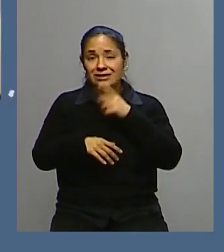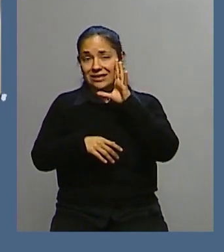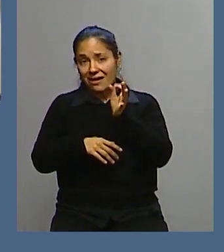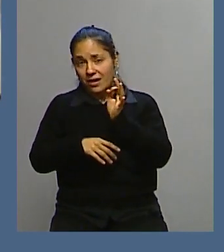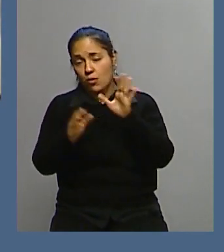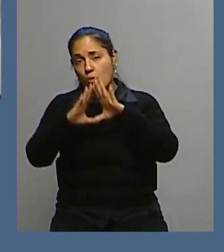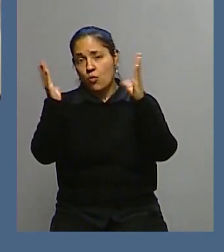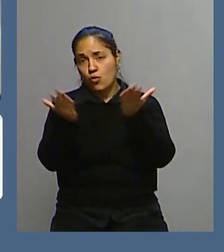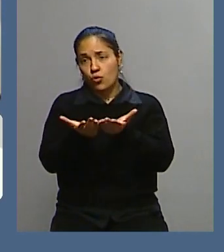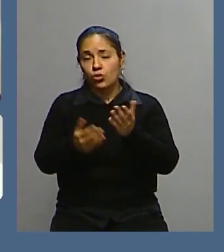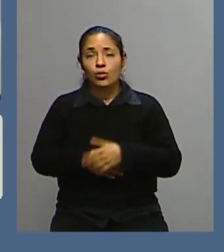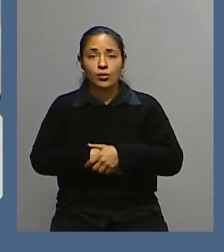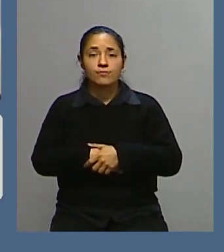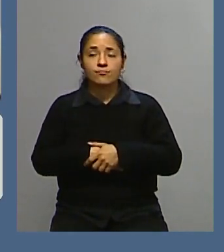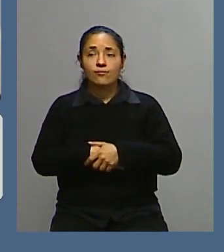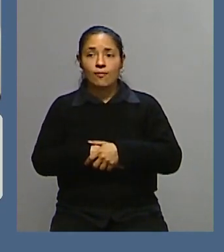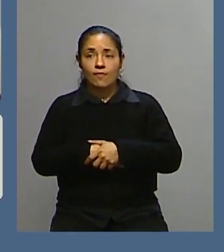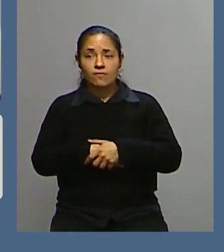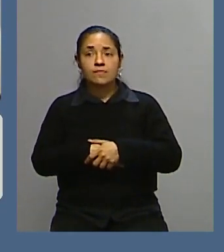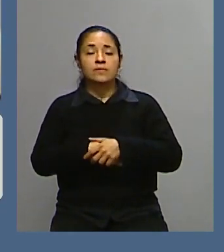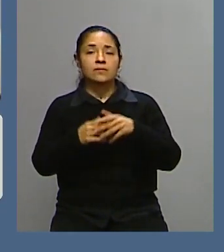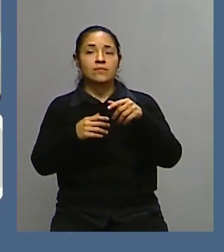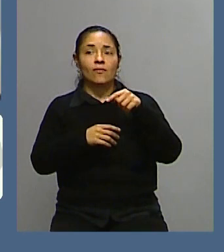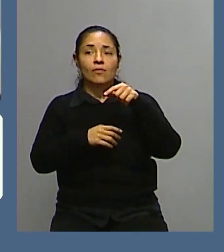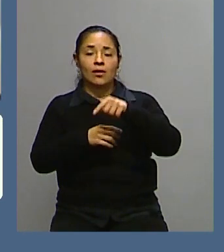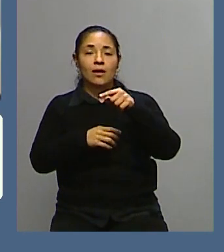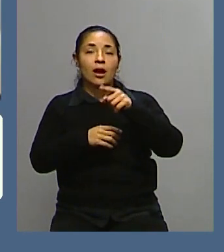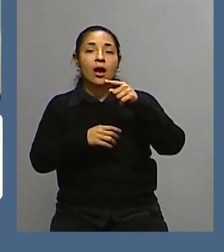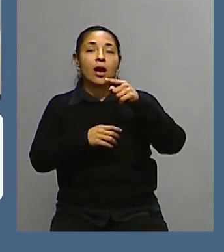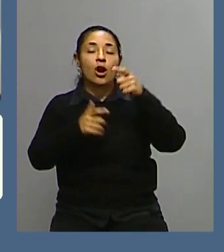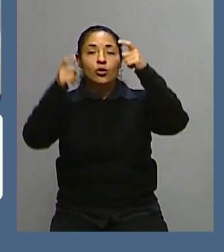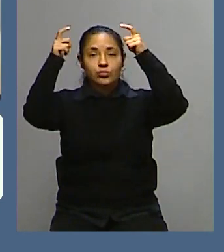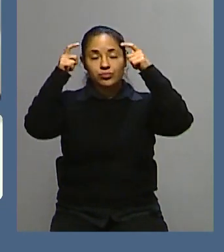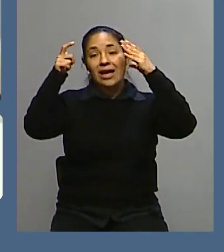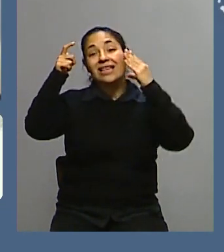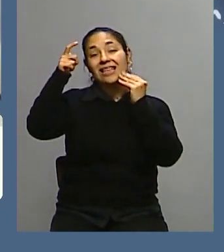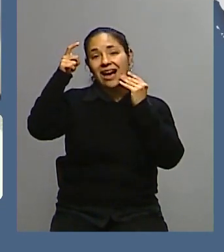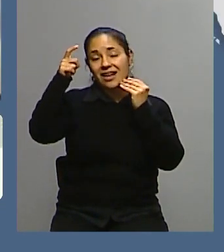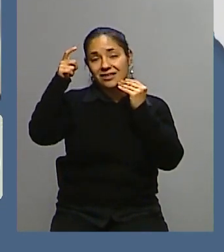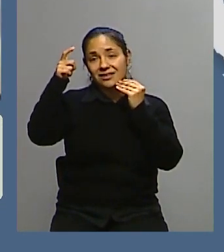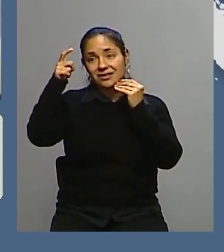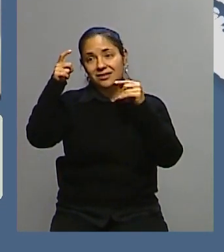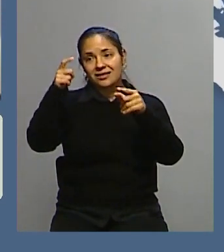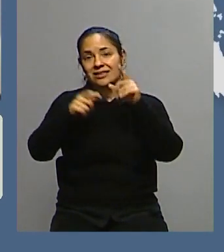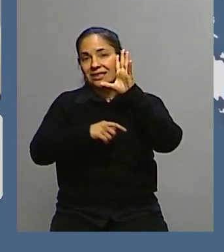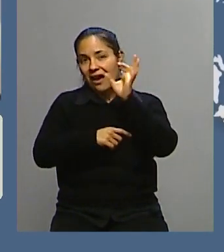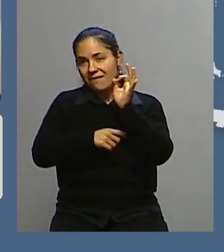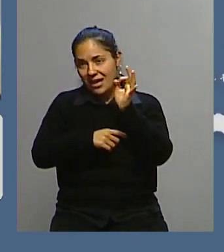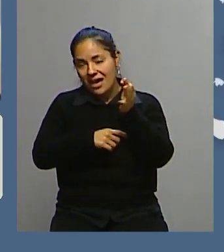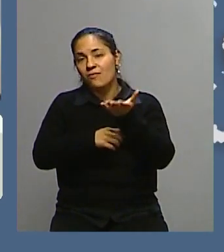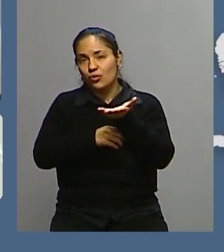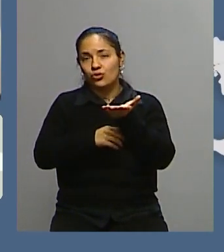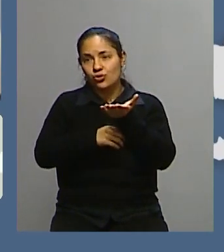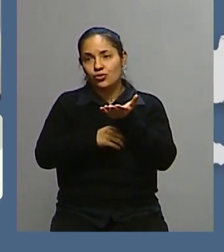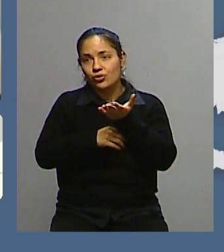el resto del mundo también, sobre la corona británica, la familia real británica, que sobre muchas otras, sobre la